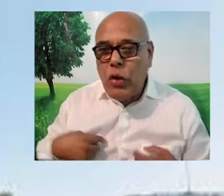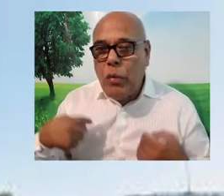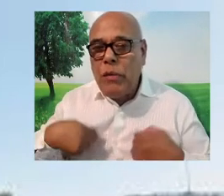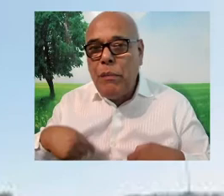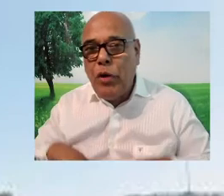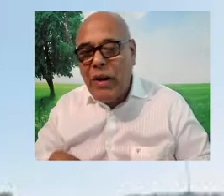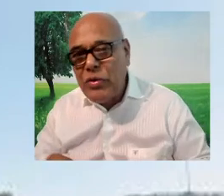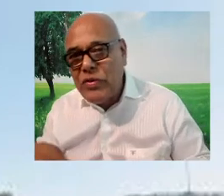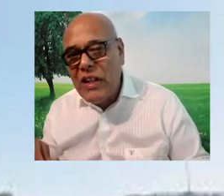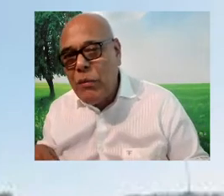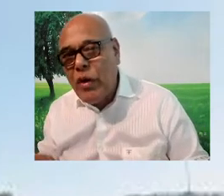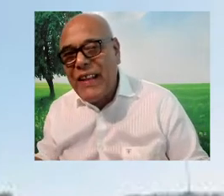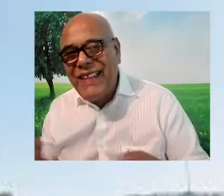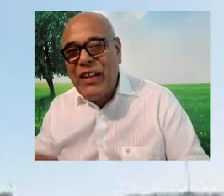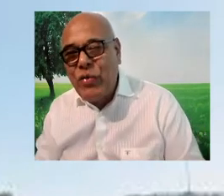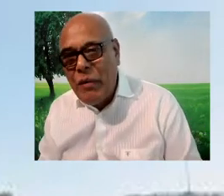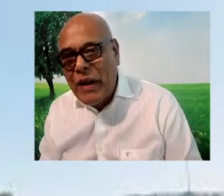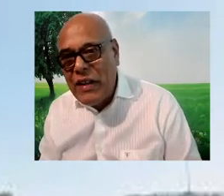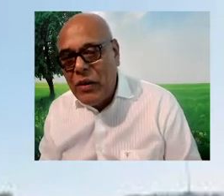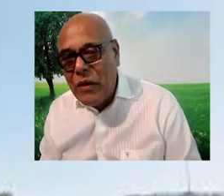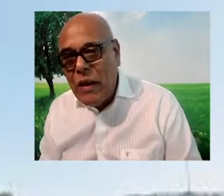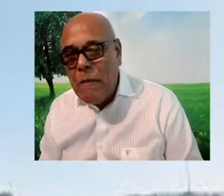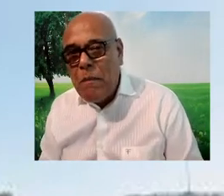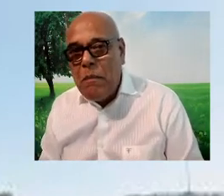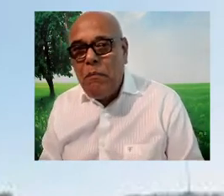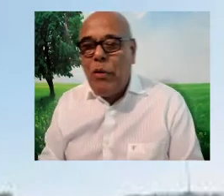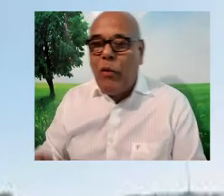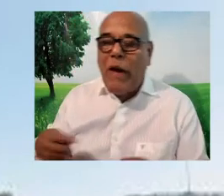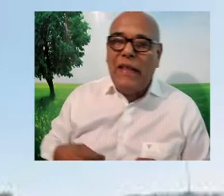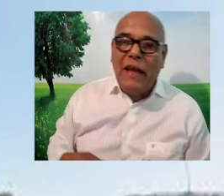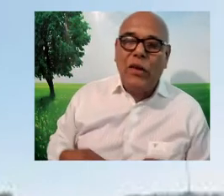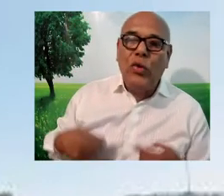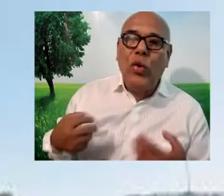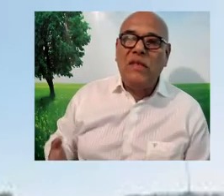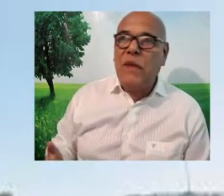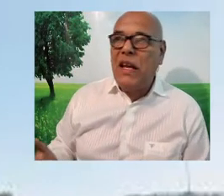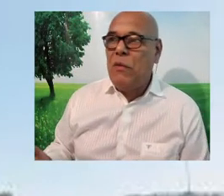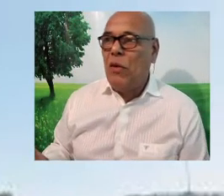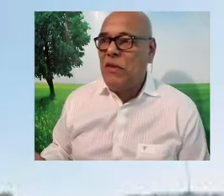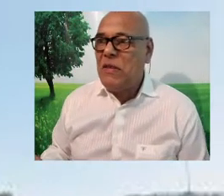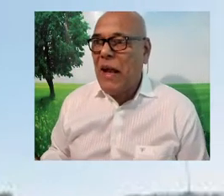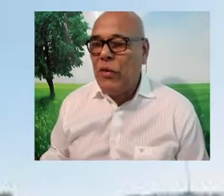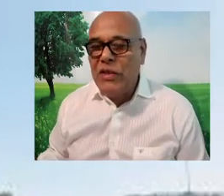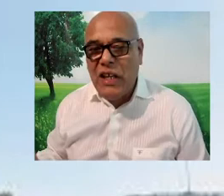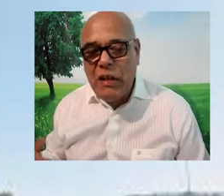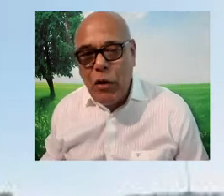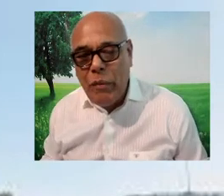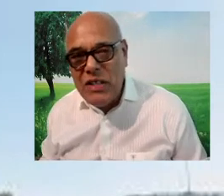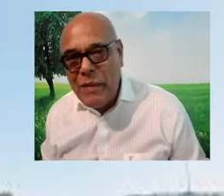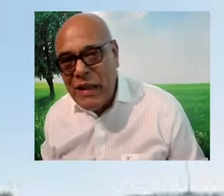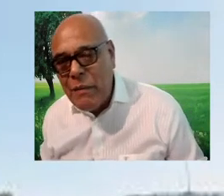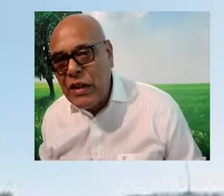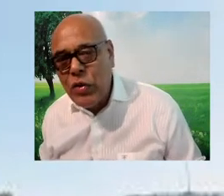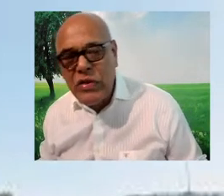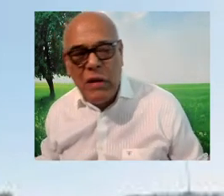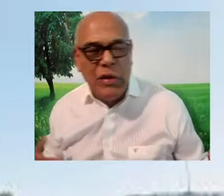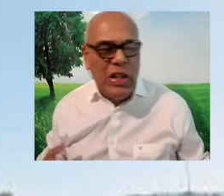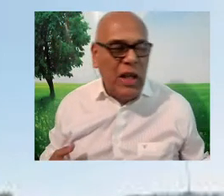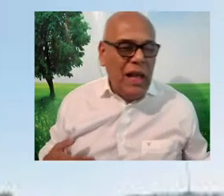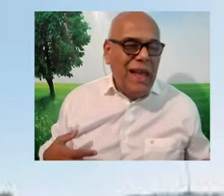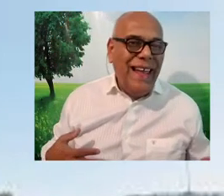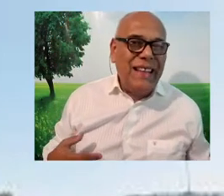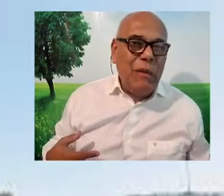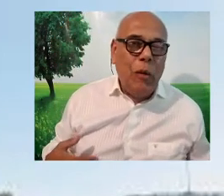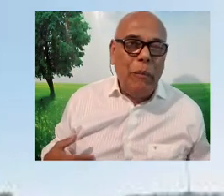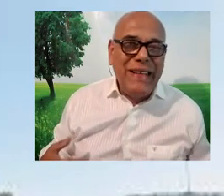y luchando por mi programa socialdemócrata dentro del partido. Pero Biden no es mi enemigo principal, no es el enemigo principal del partido, no es el